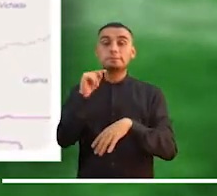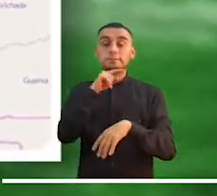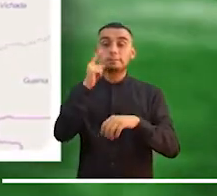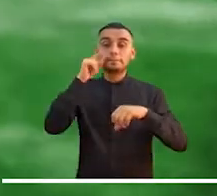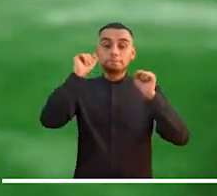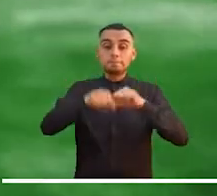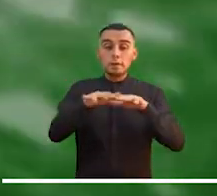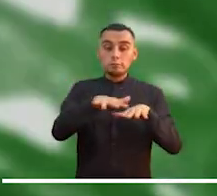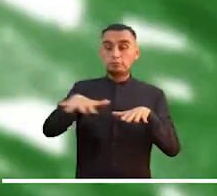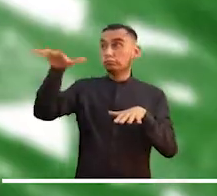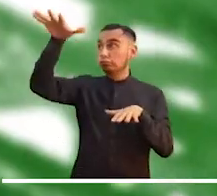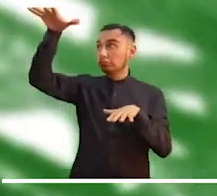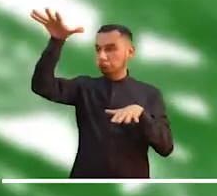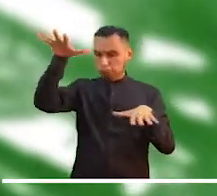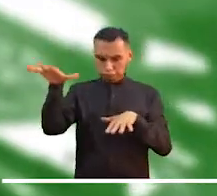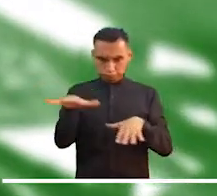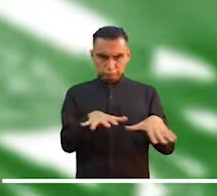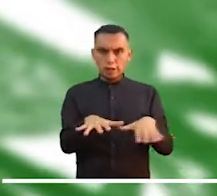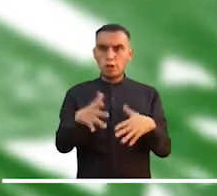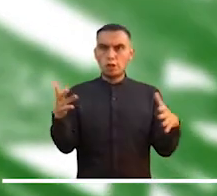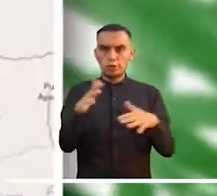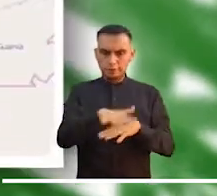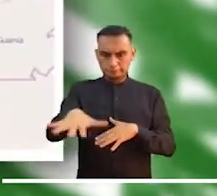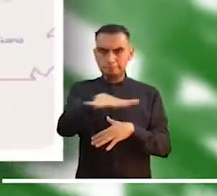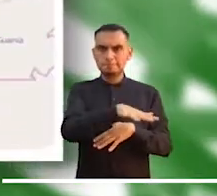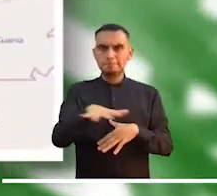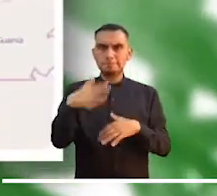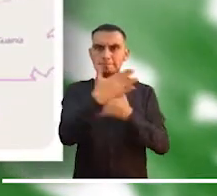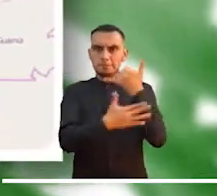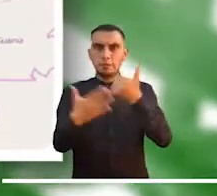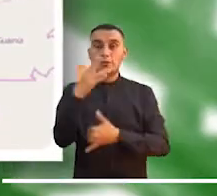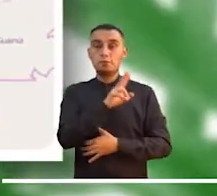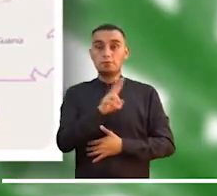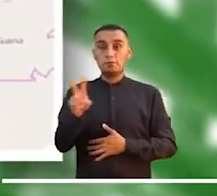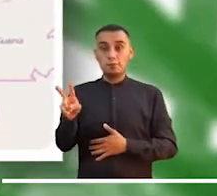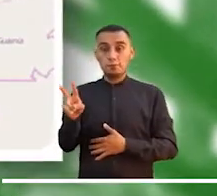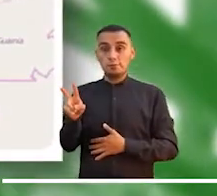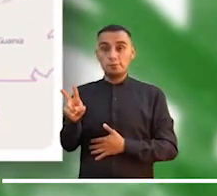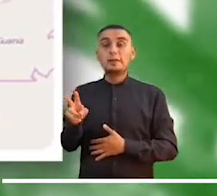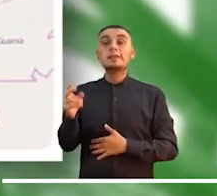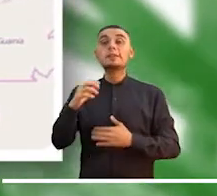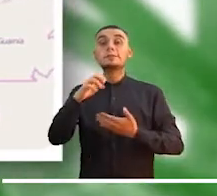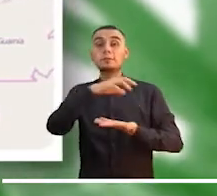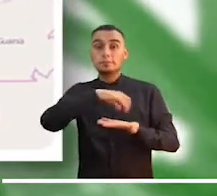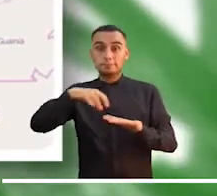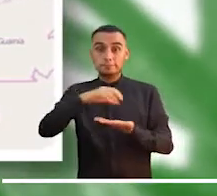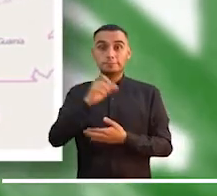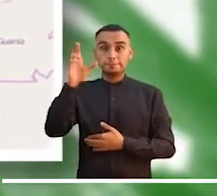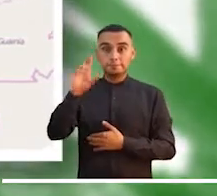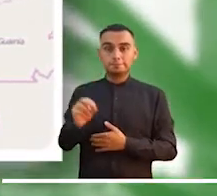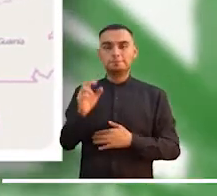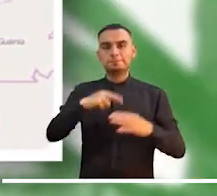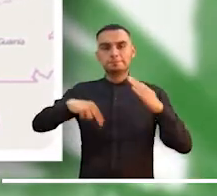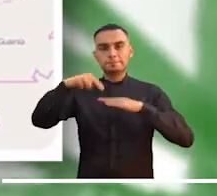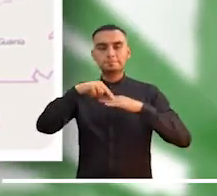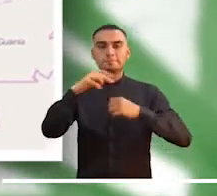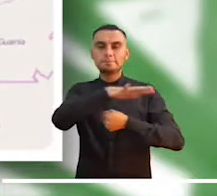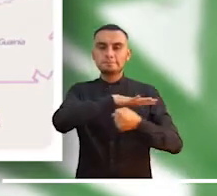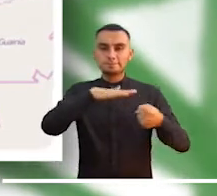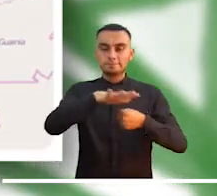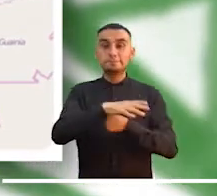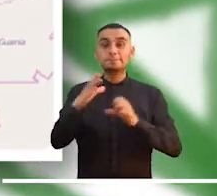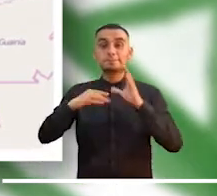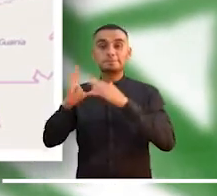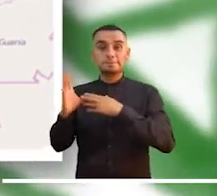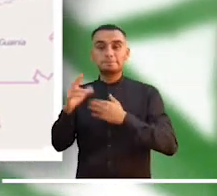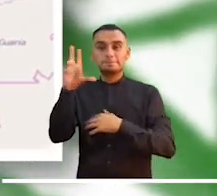cobertura vegetal en zonas de Casanare. Alerta roja por alta probabilidad de ocurrencia de deslizamientos de tierra en zonas inestables de